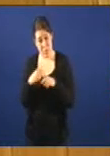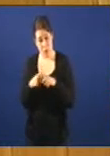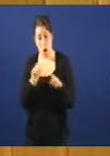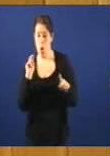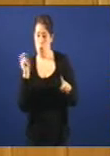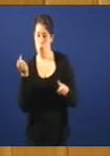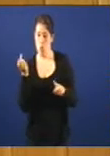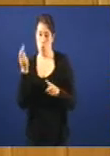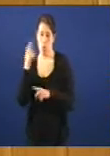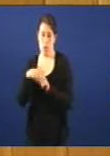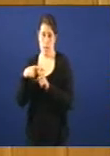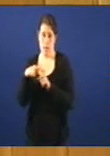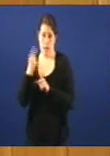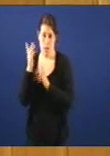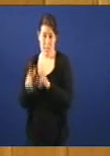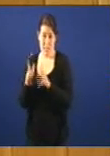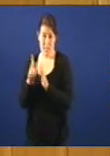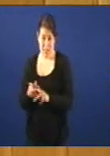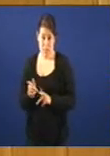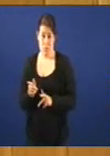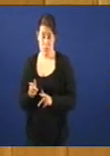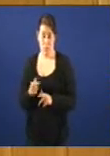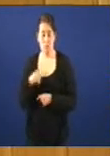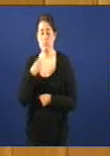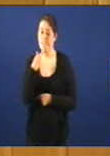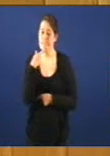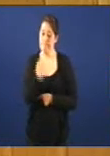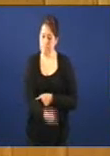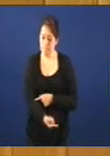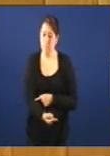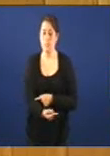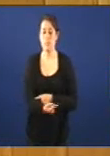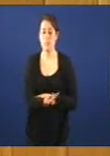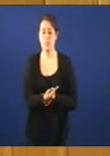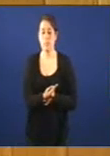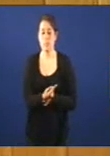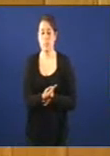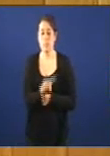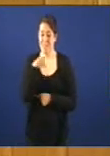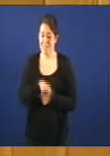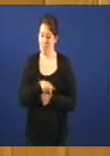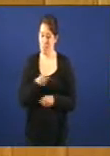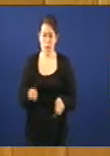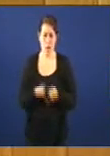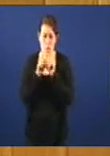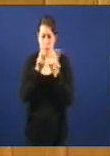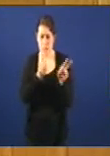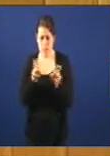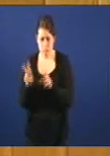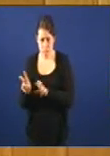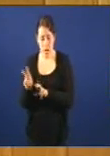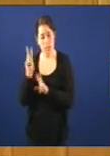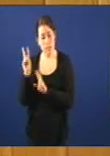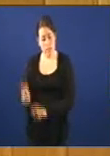nivel administrativo. Ainda así direille que neste e en calquer outro asunto a misión das